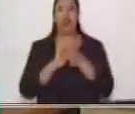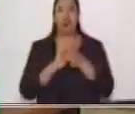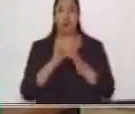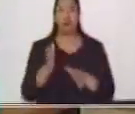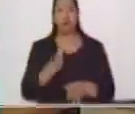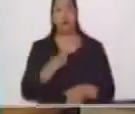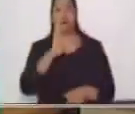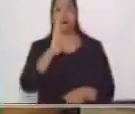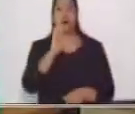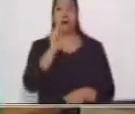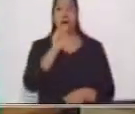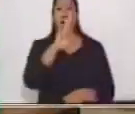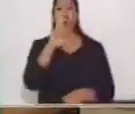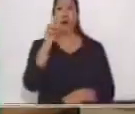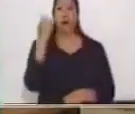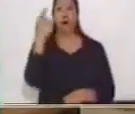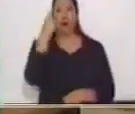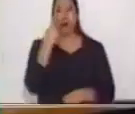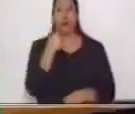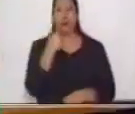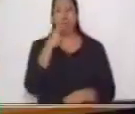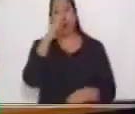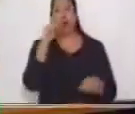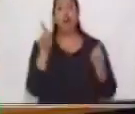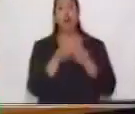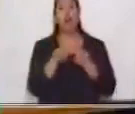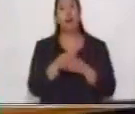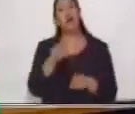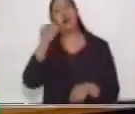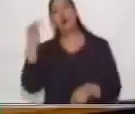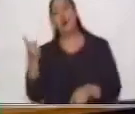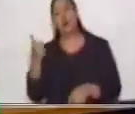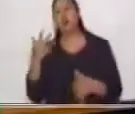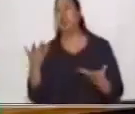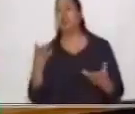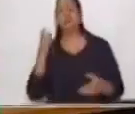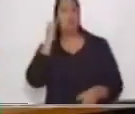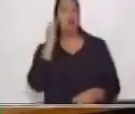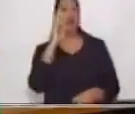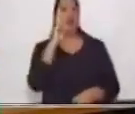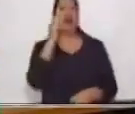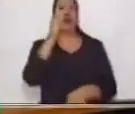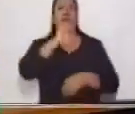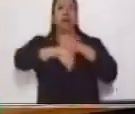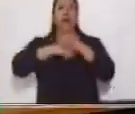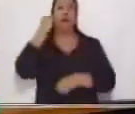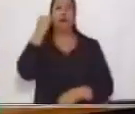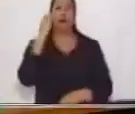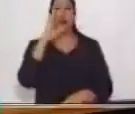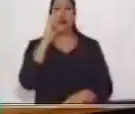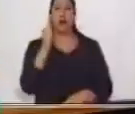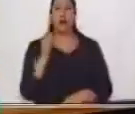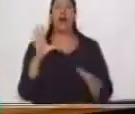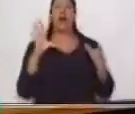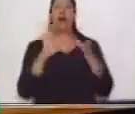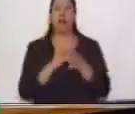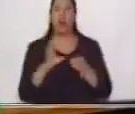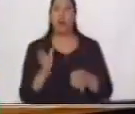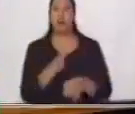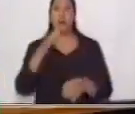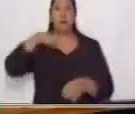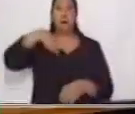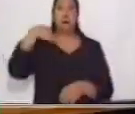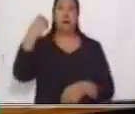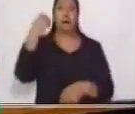Encontramos también la gráfica de círculo o la gráfica de pastel. En esta hicimos una encuesta. ¿Sabes qué en la